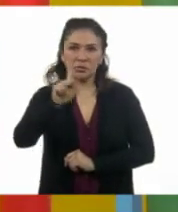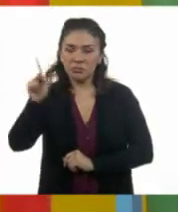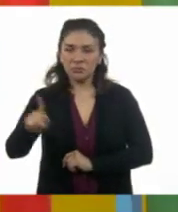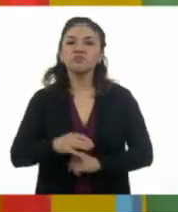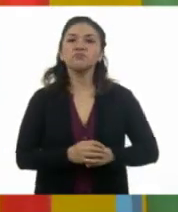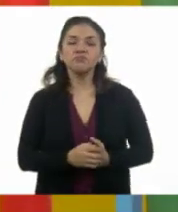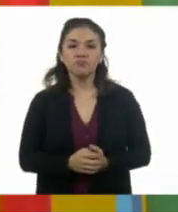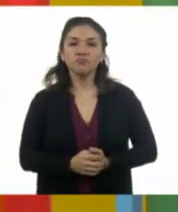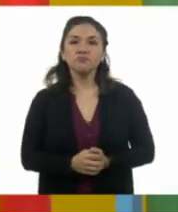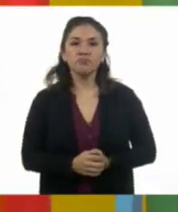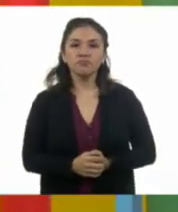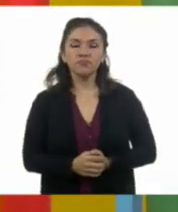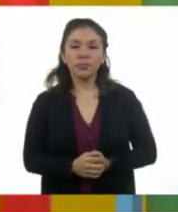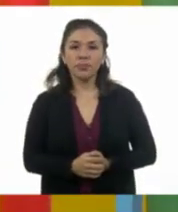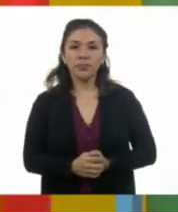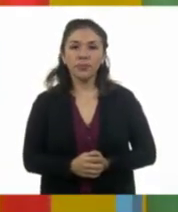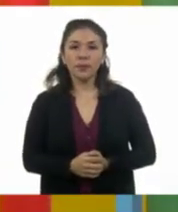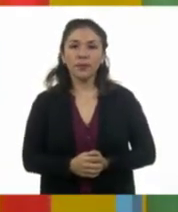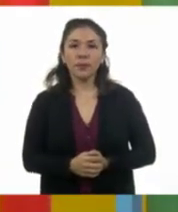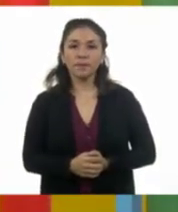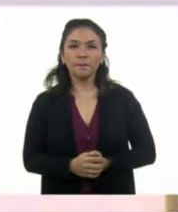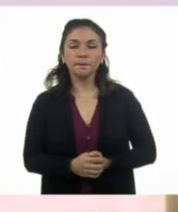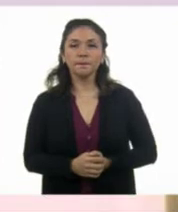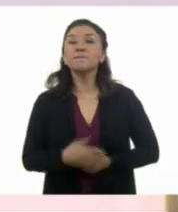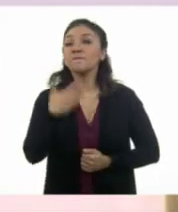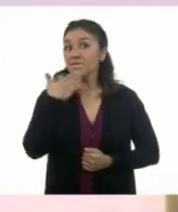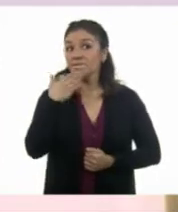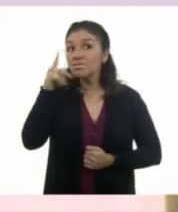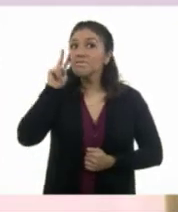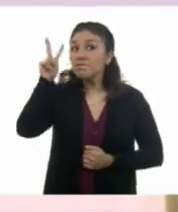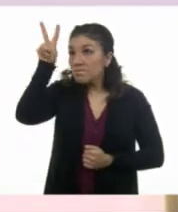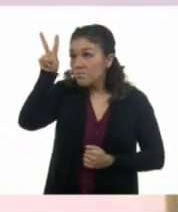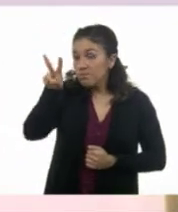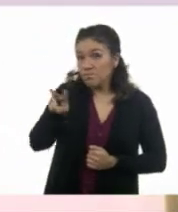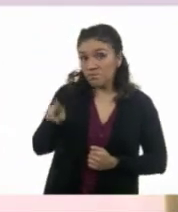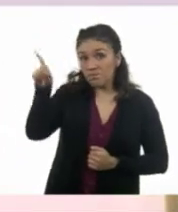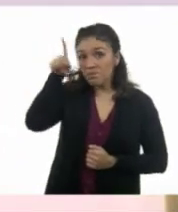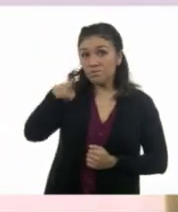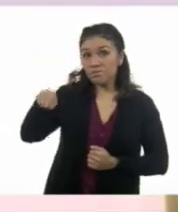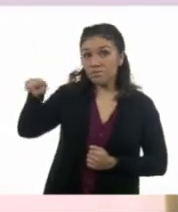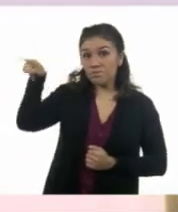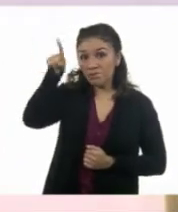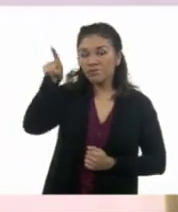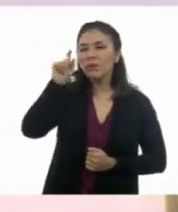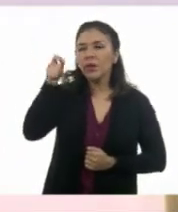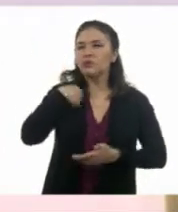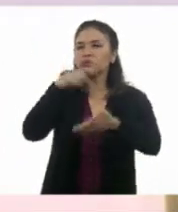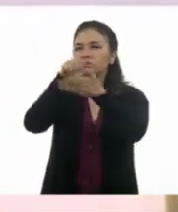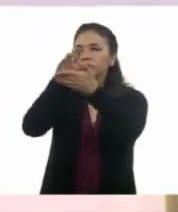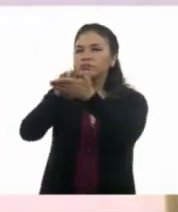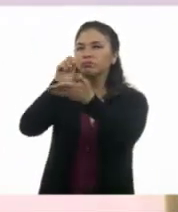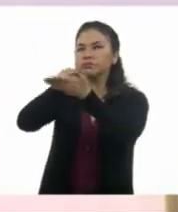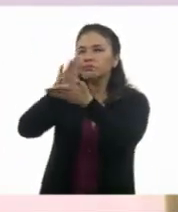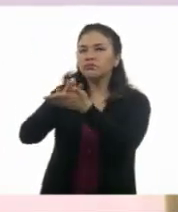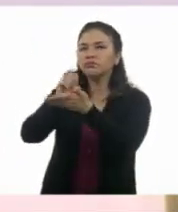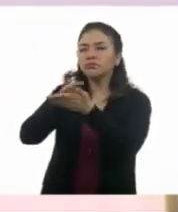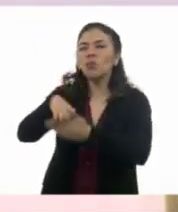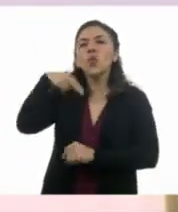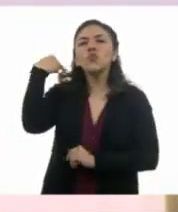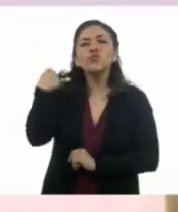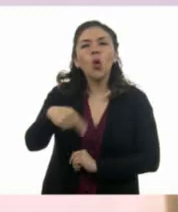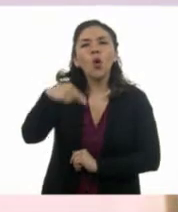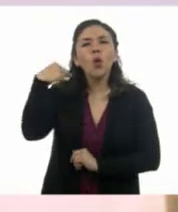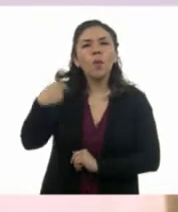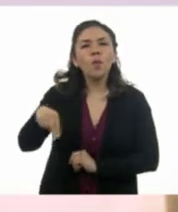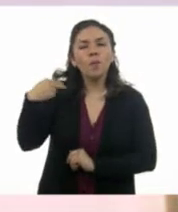nuestros personajes dieron a esas tres preguntas. Ok. Si observan niñas y niños en la tabla, hemos anotado los nombres,